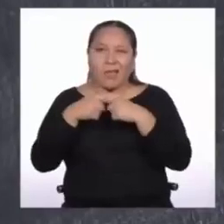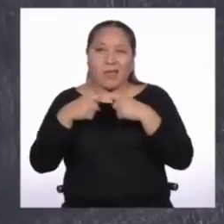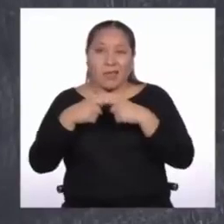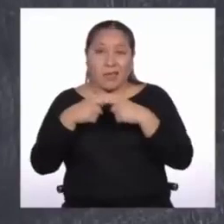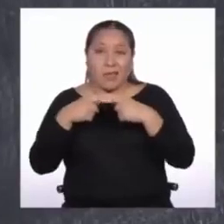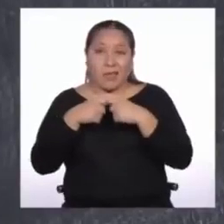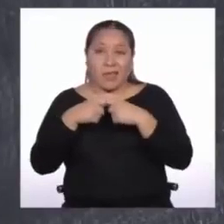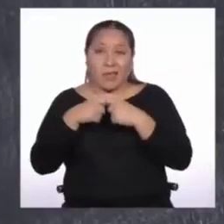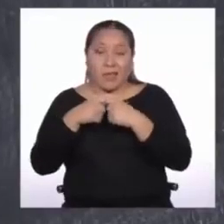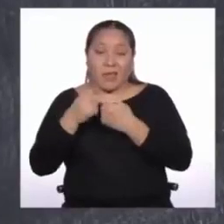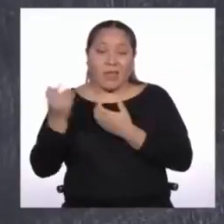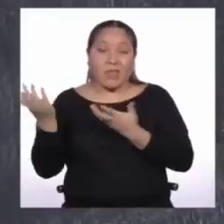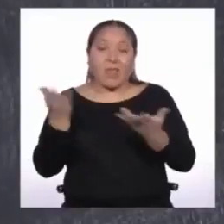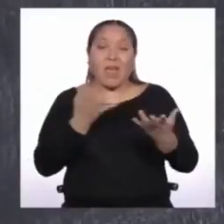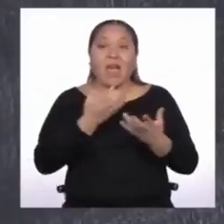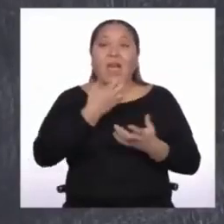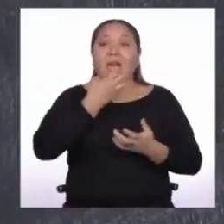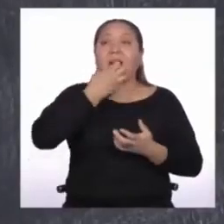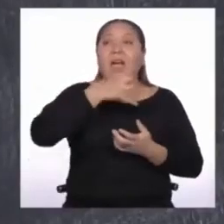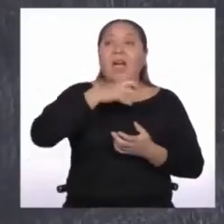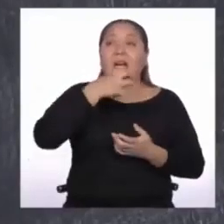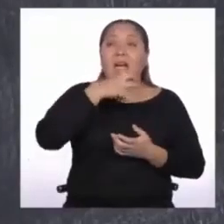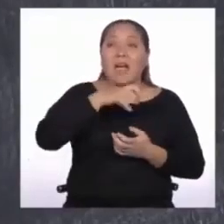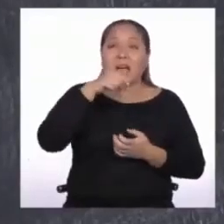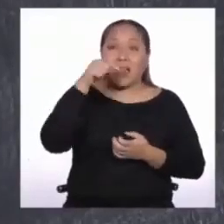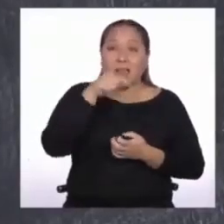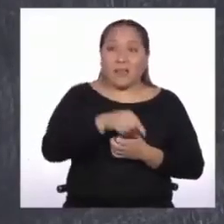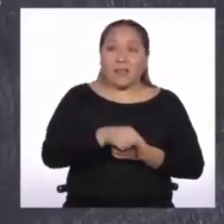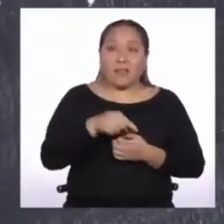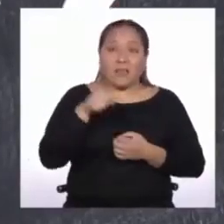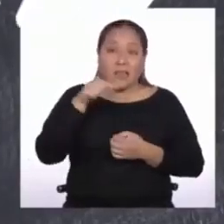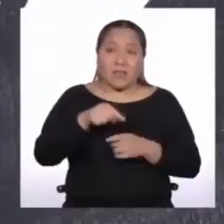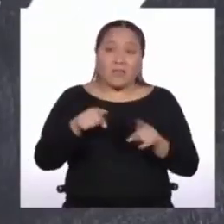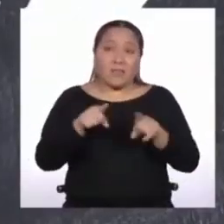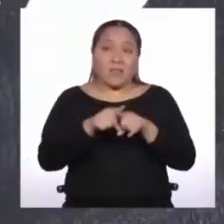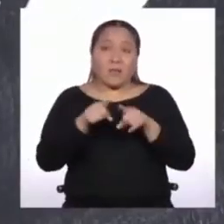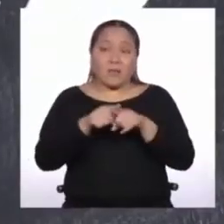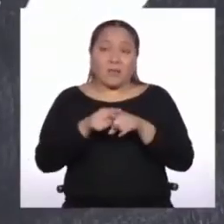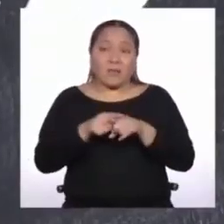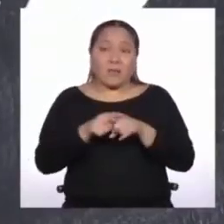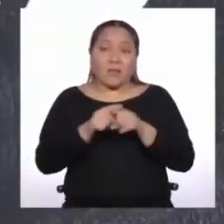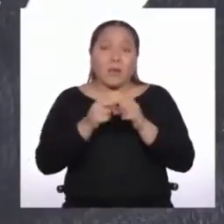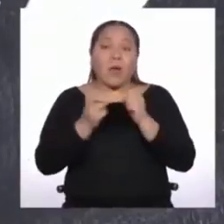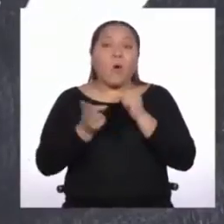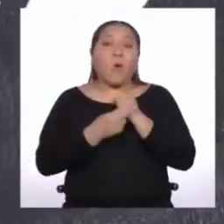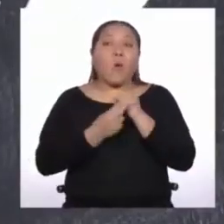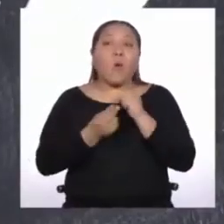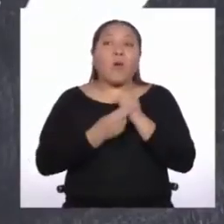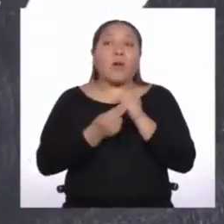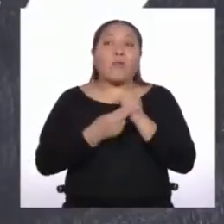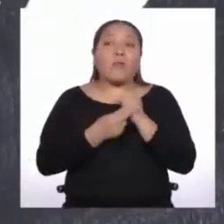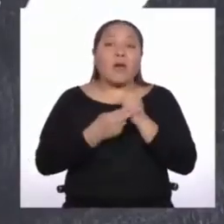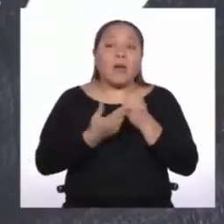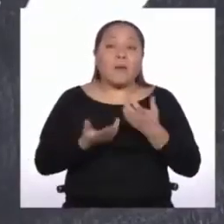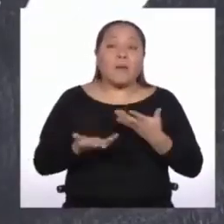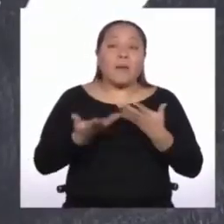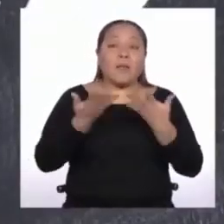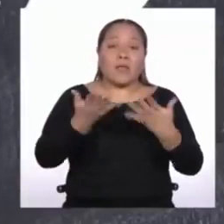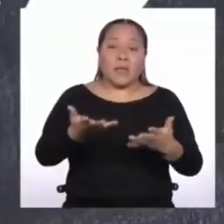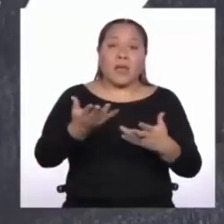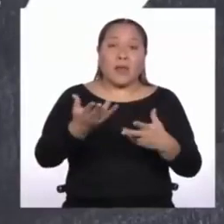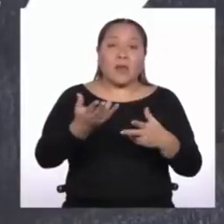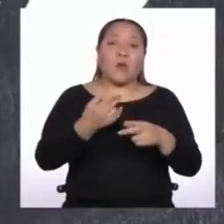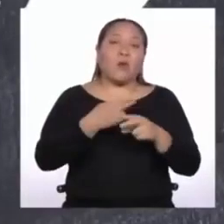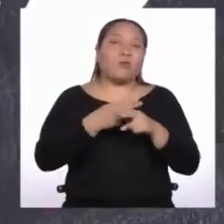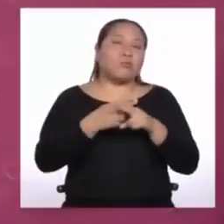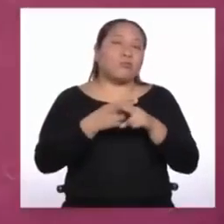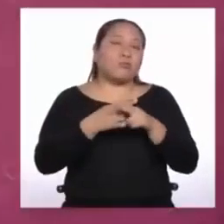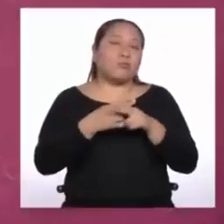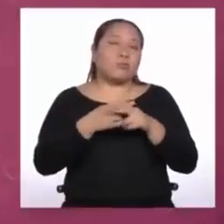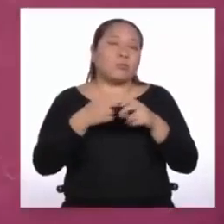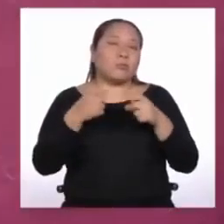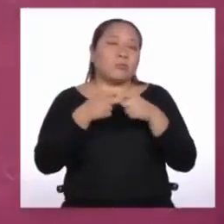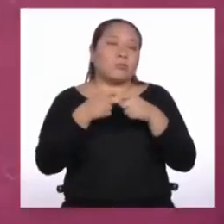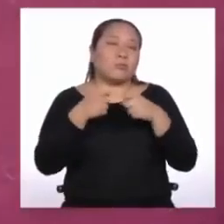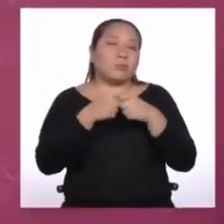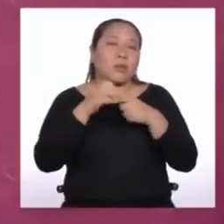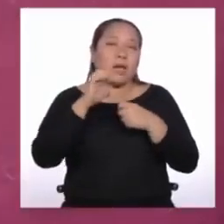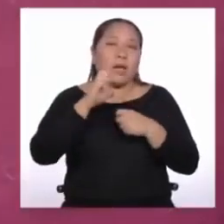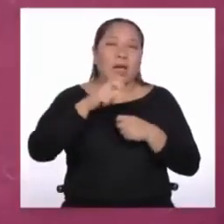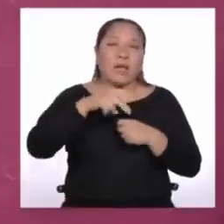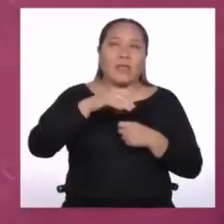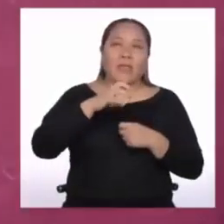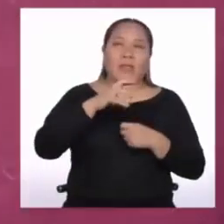genera calor, y ese mismo calor podía ser conservado para generar energía por un tiempo determinado. Ah,